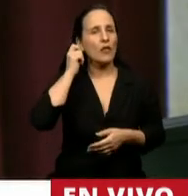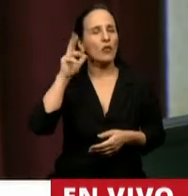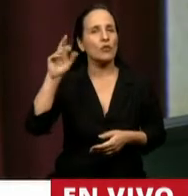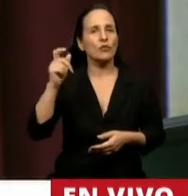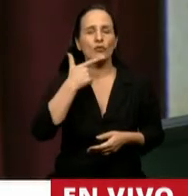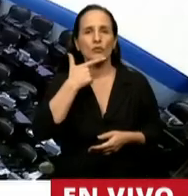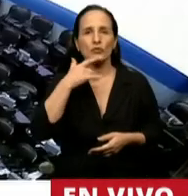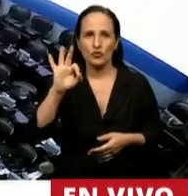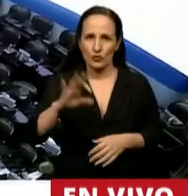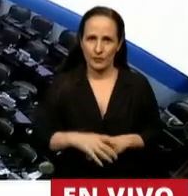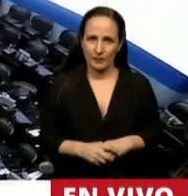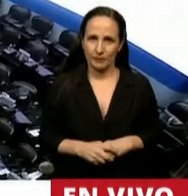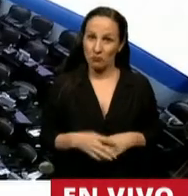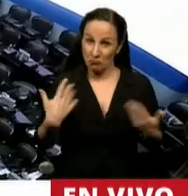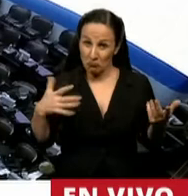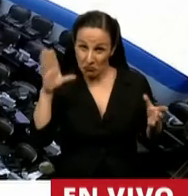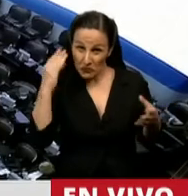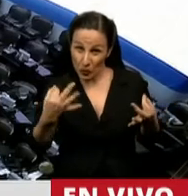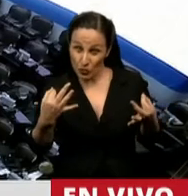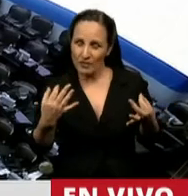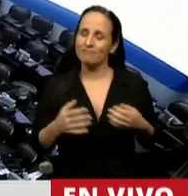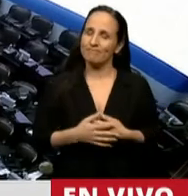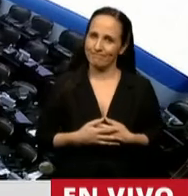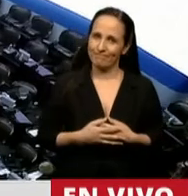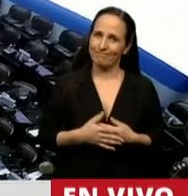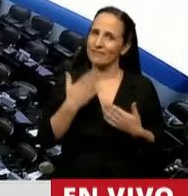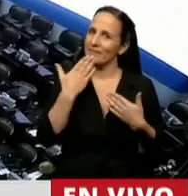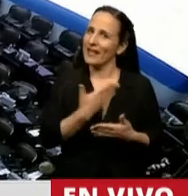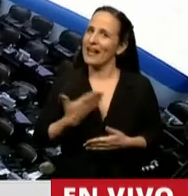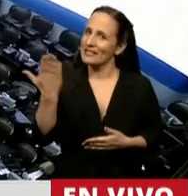Bueno, ¿se escucha ahí? Sí. Gracias, Presidente.